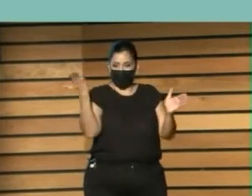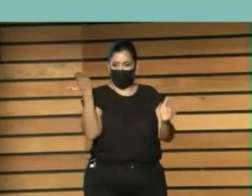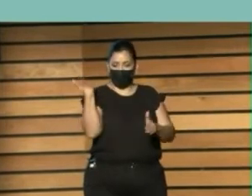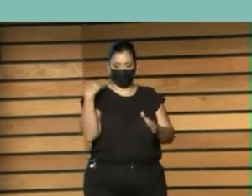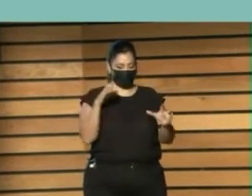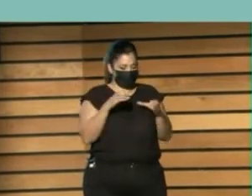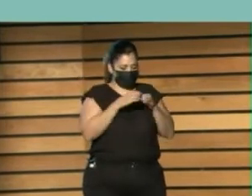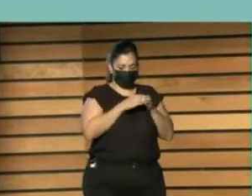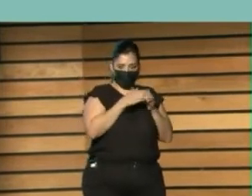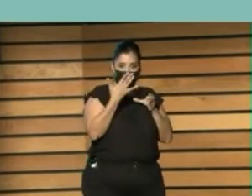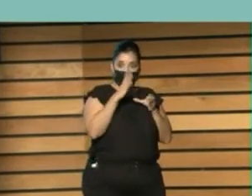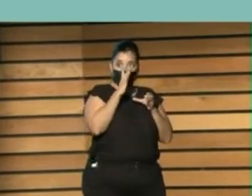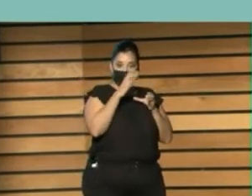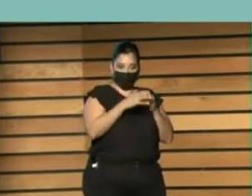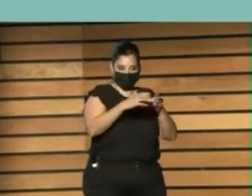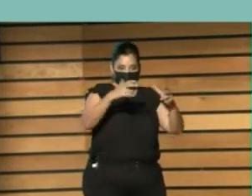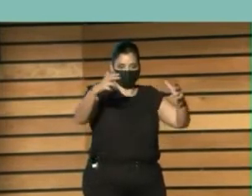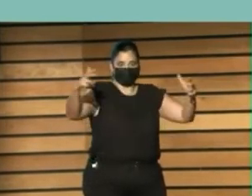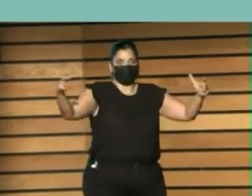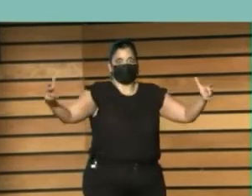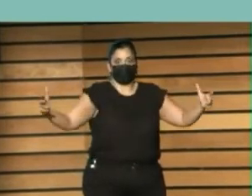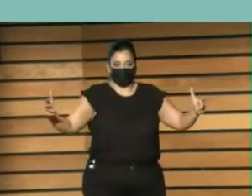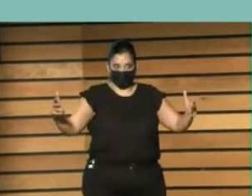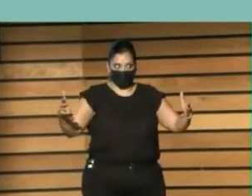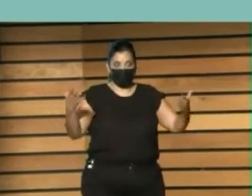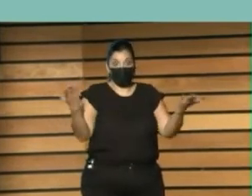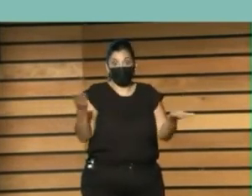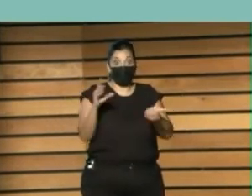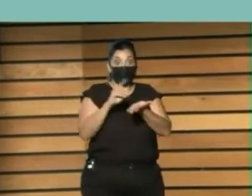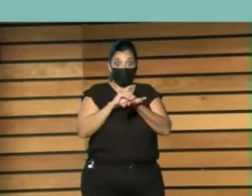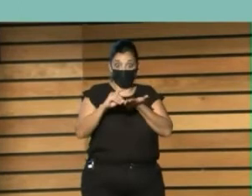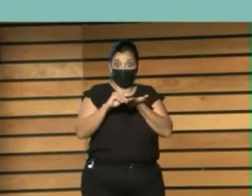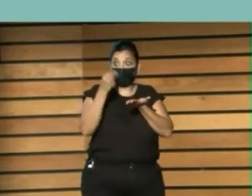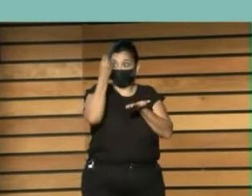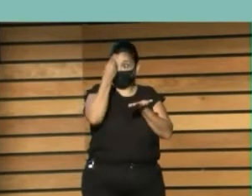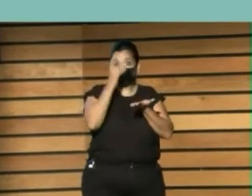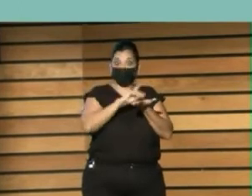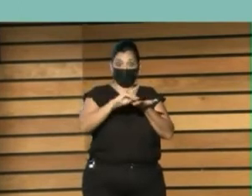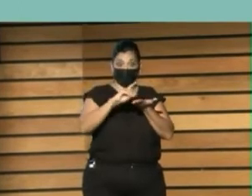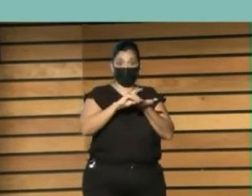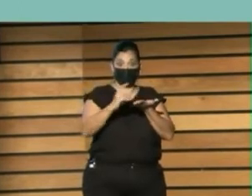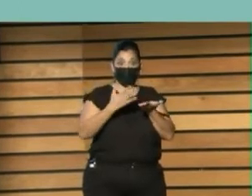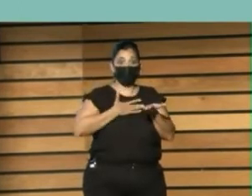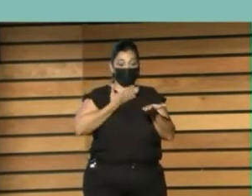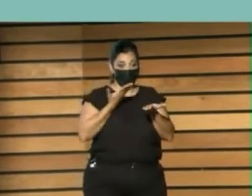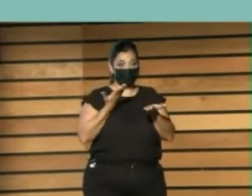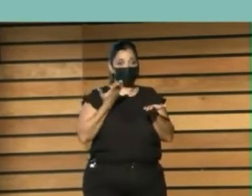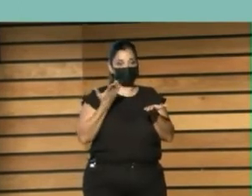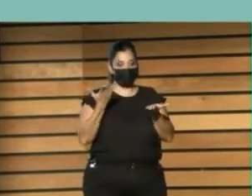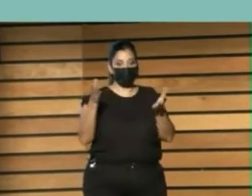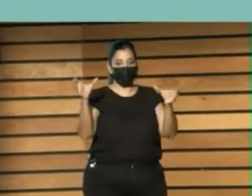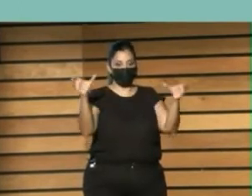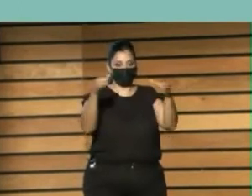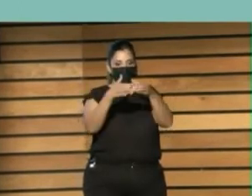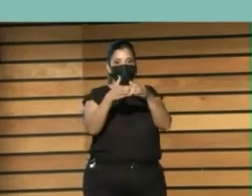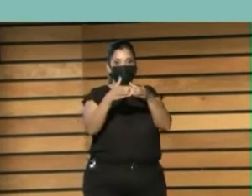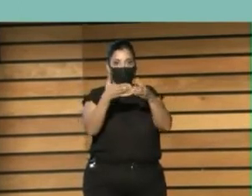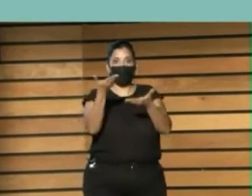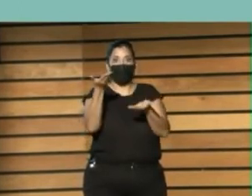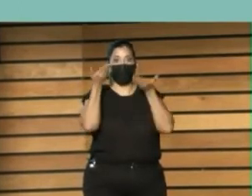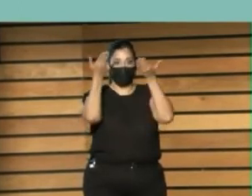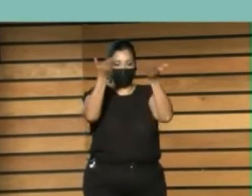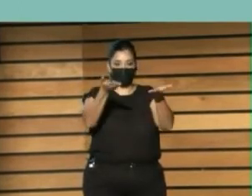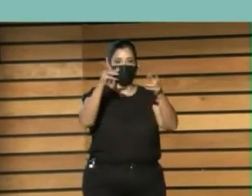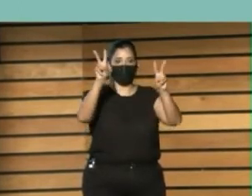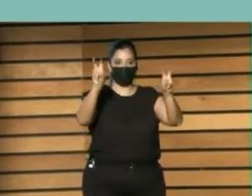O sea Que se creía Que la digitalización Aumentaría El sentido De comunidad Aumentaría La democracia La